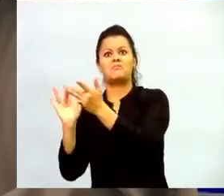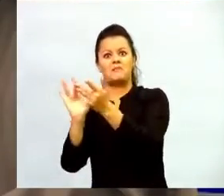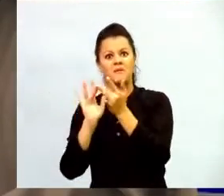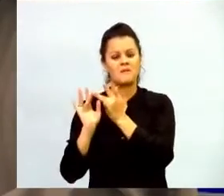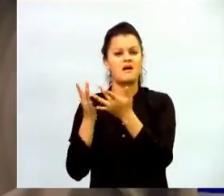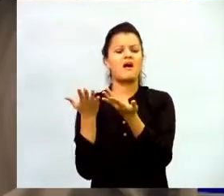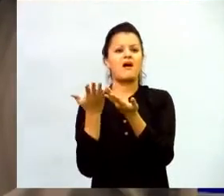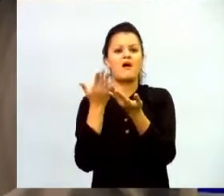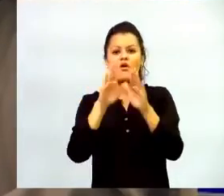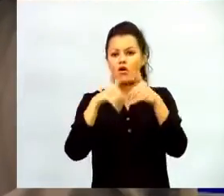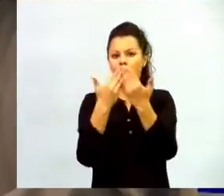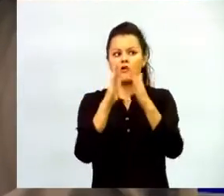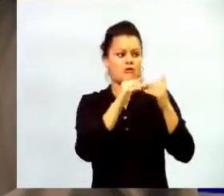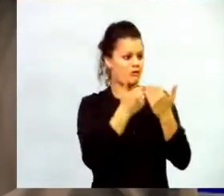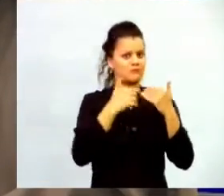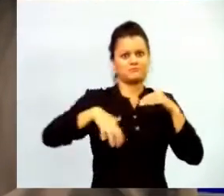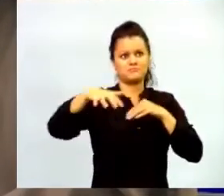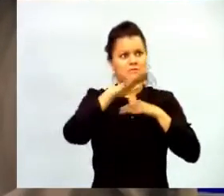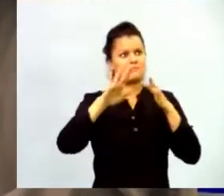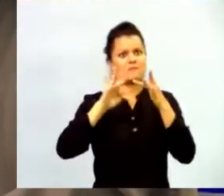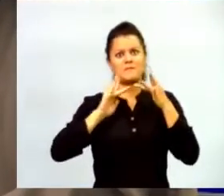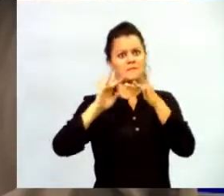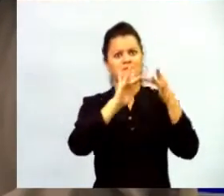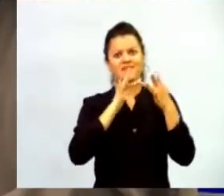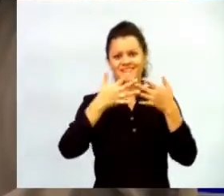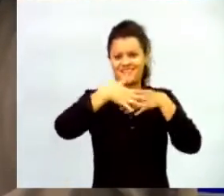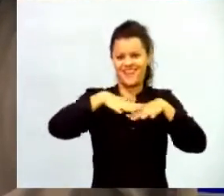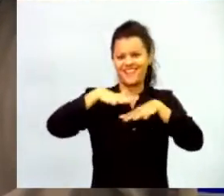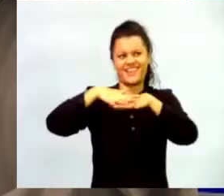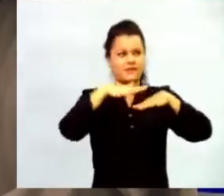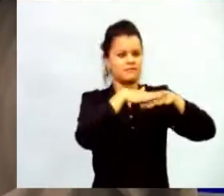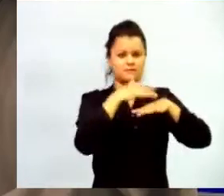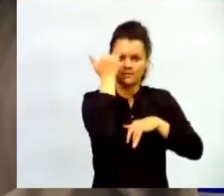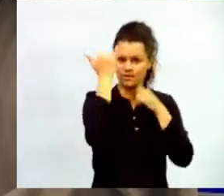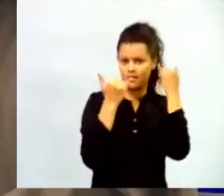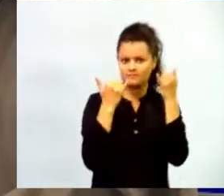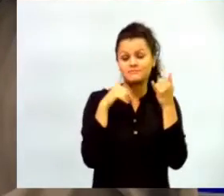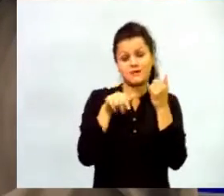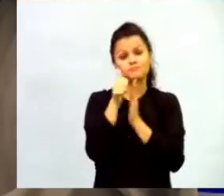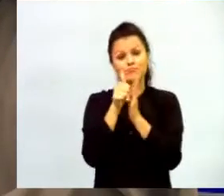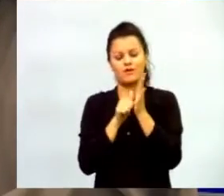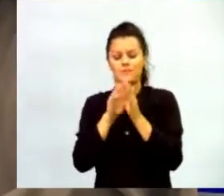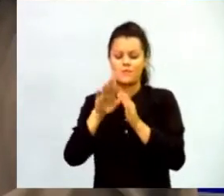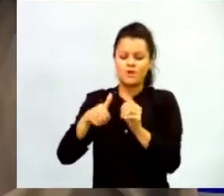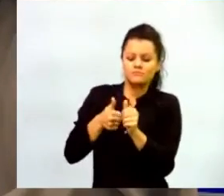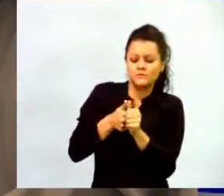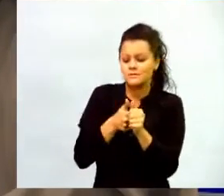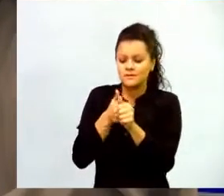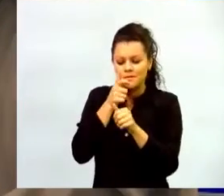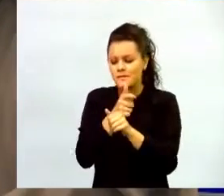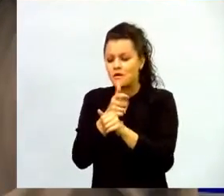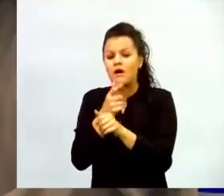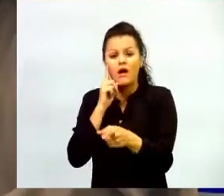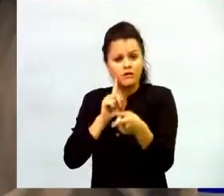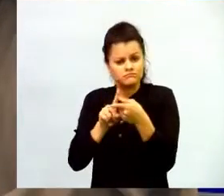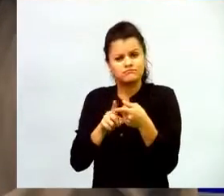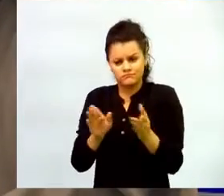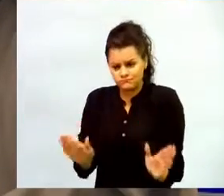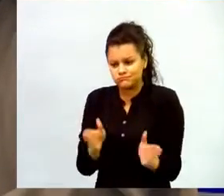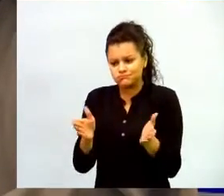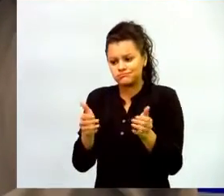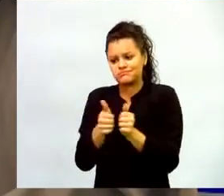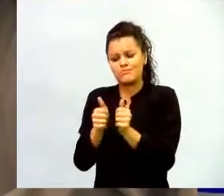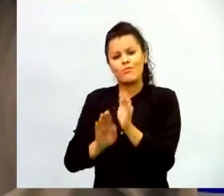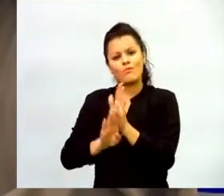instituciones educativas mismas creo que todos estos programas hay que acompañarlos para que puedan crecer en ese proceso de crear redes y